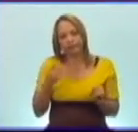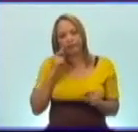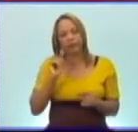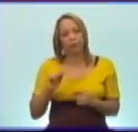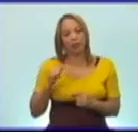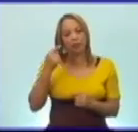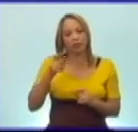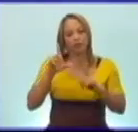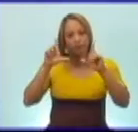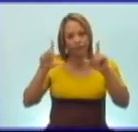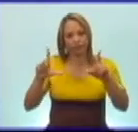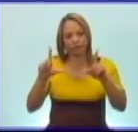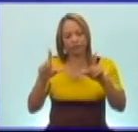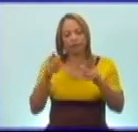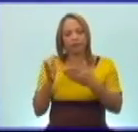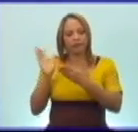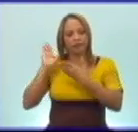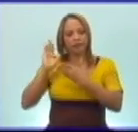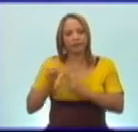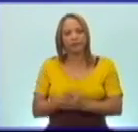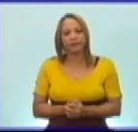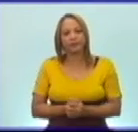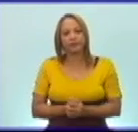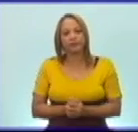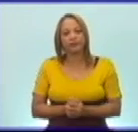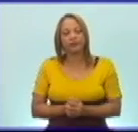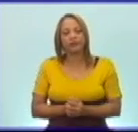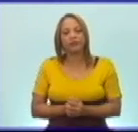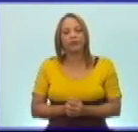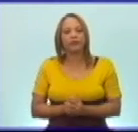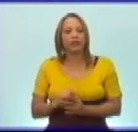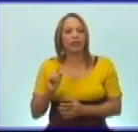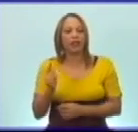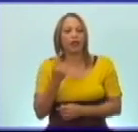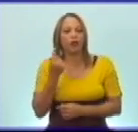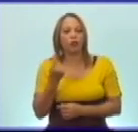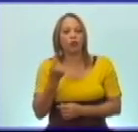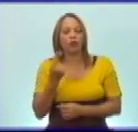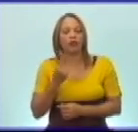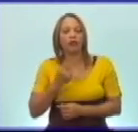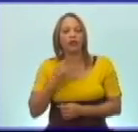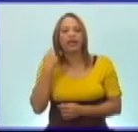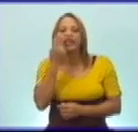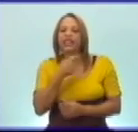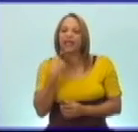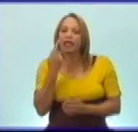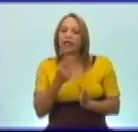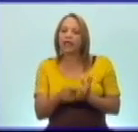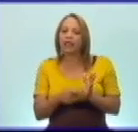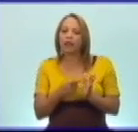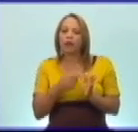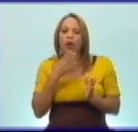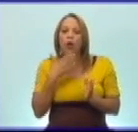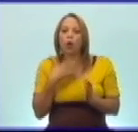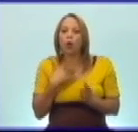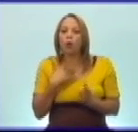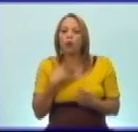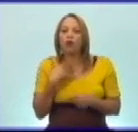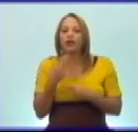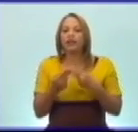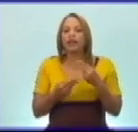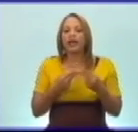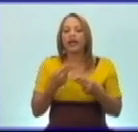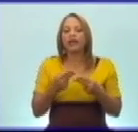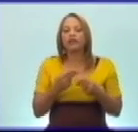próxima diapositiva presentamos. Actividad 1. Describe cómo se produjo uno de los